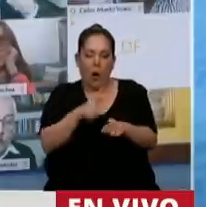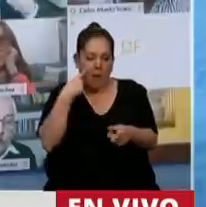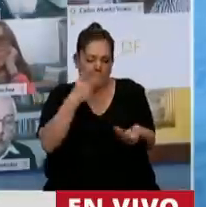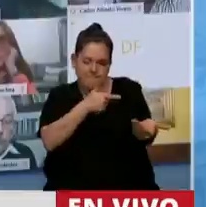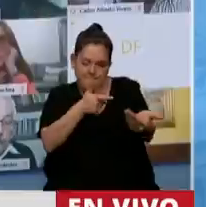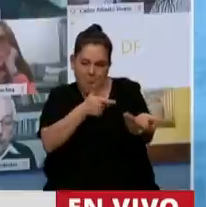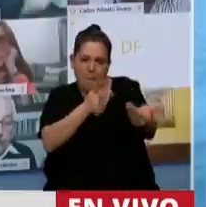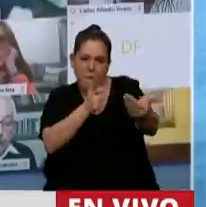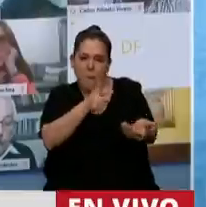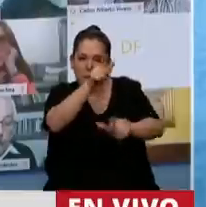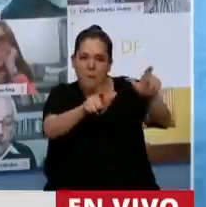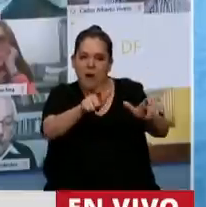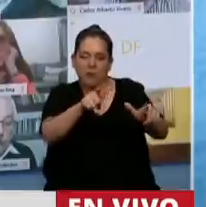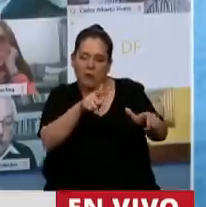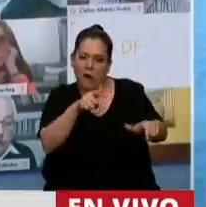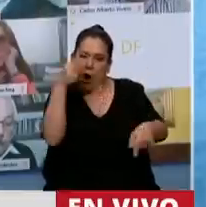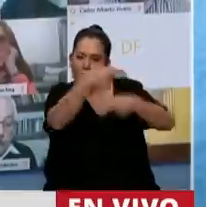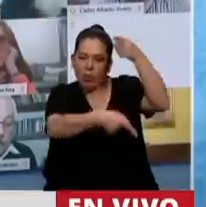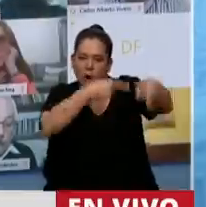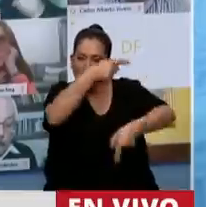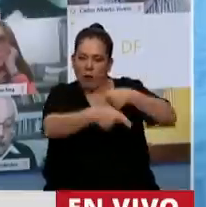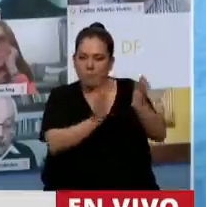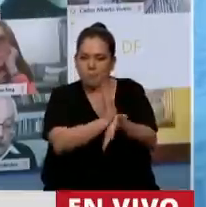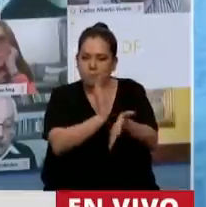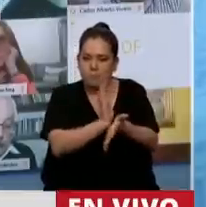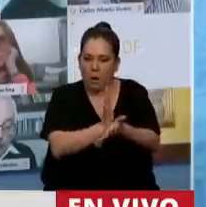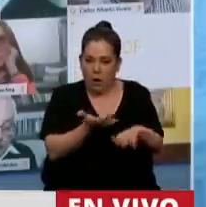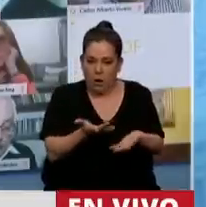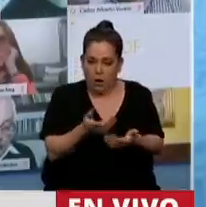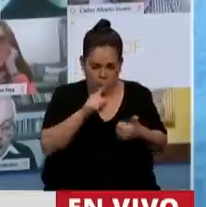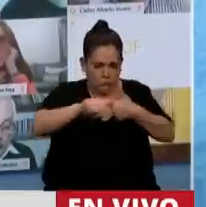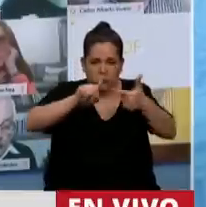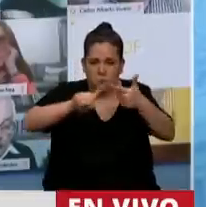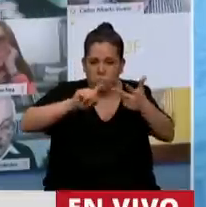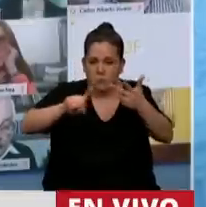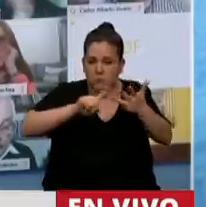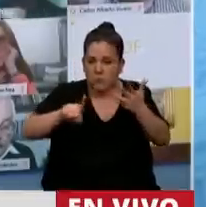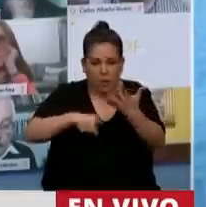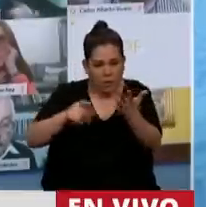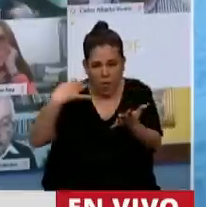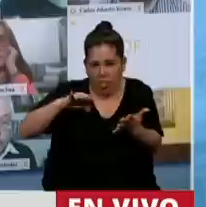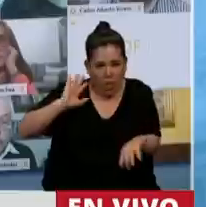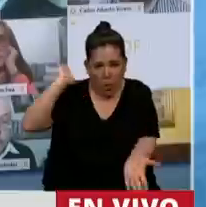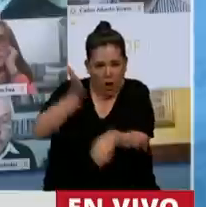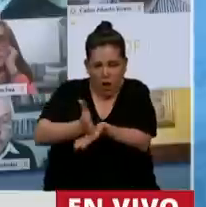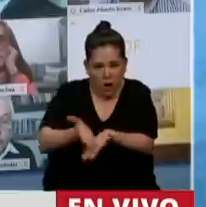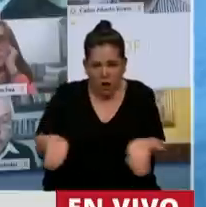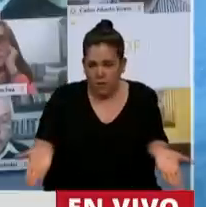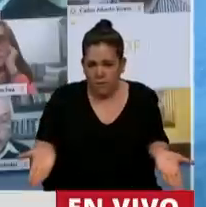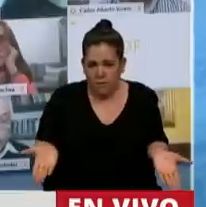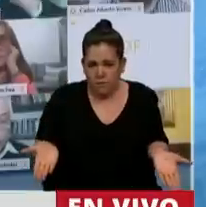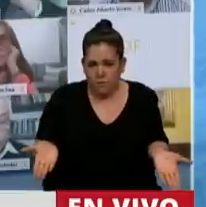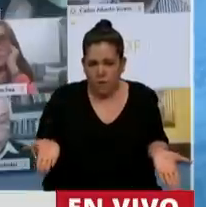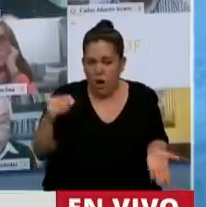con la gente que manifestaba. Todo eso no queda impune y no alcanza con ser